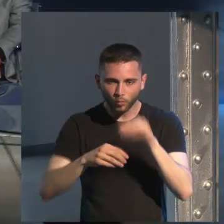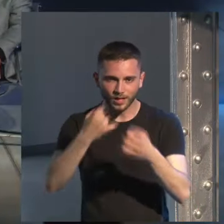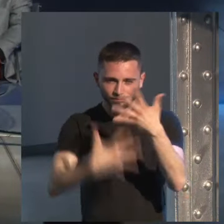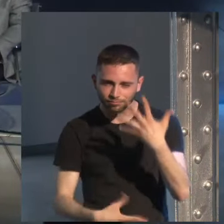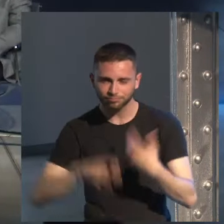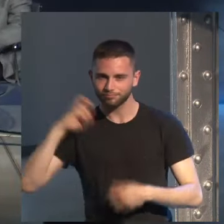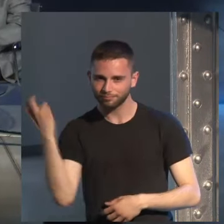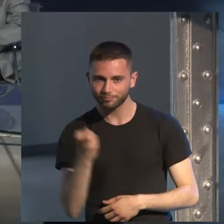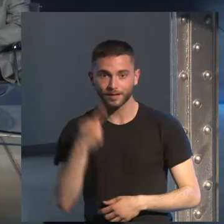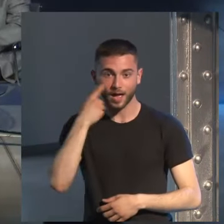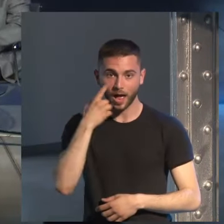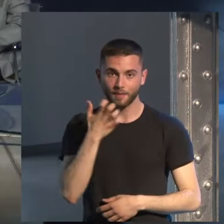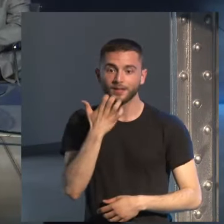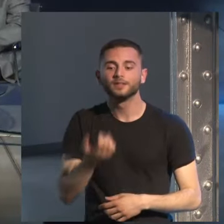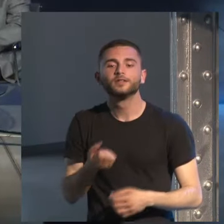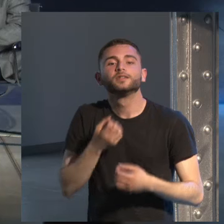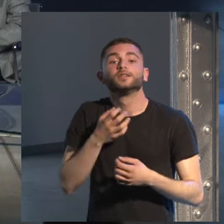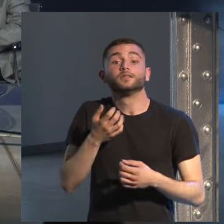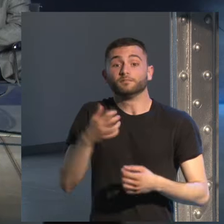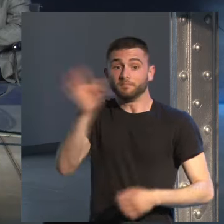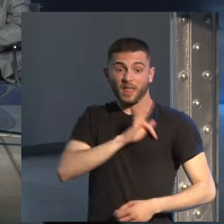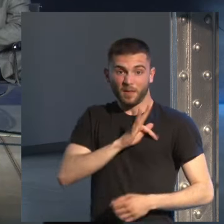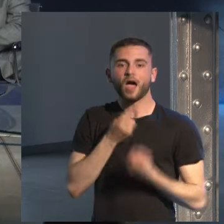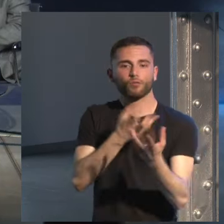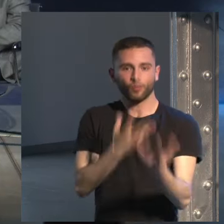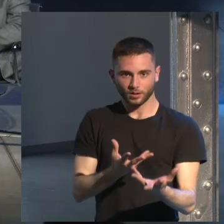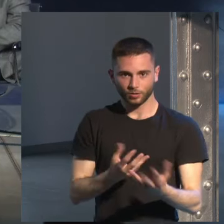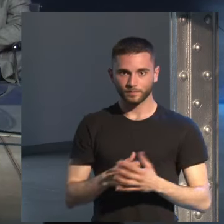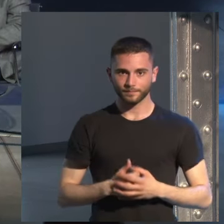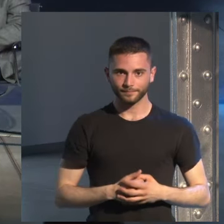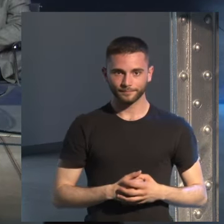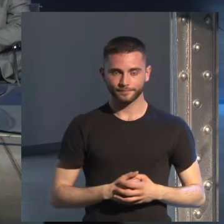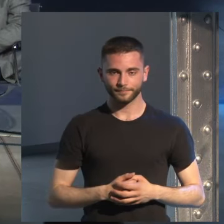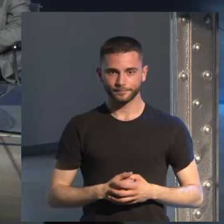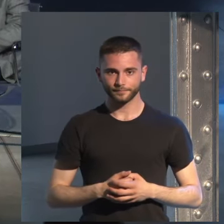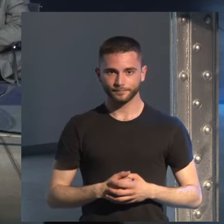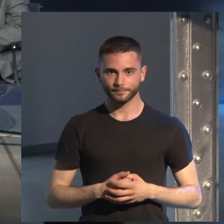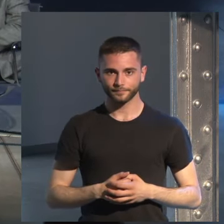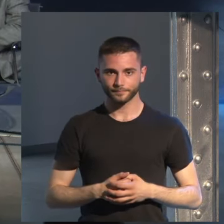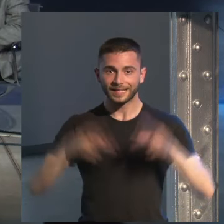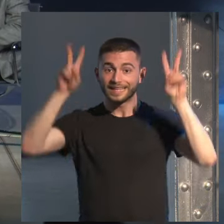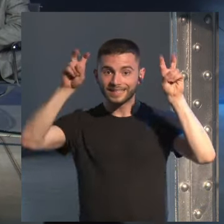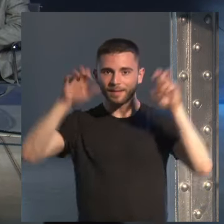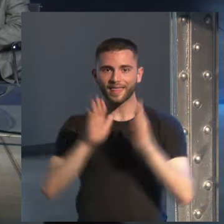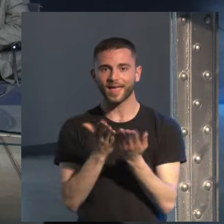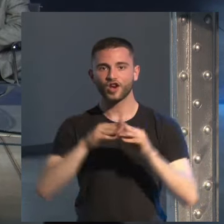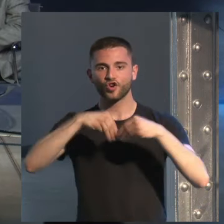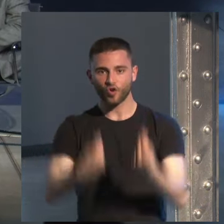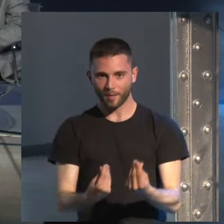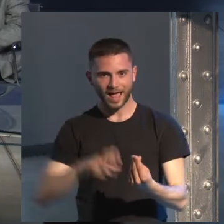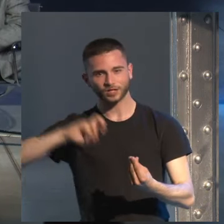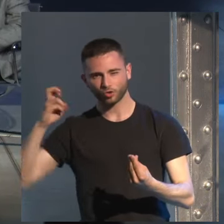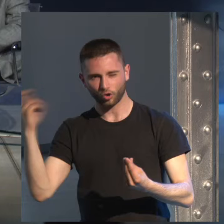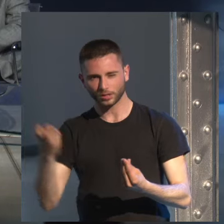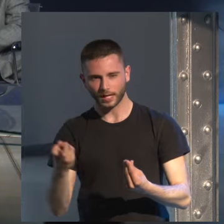pues darla a conocer hablemos un poquito de de el tema de las otras novelas que por decir